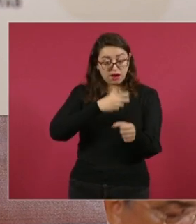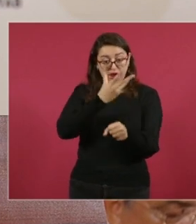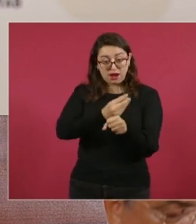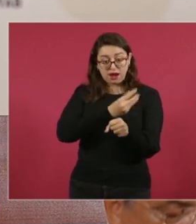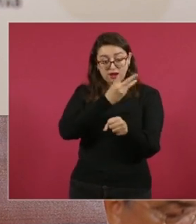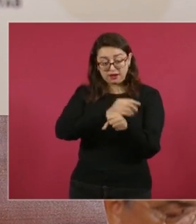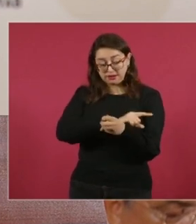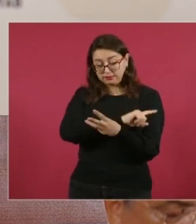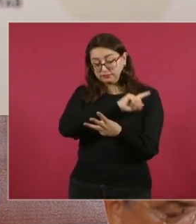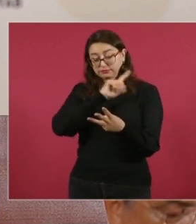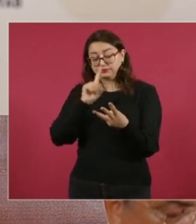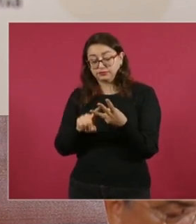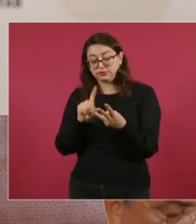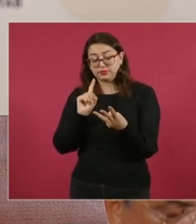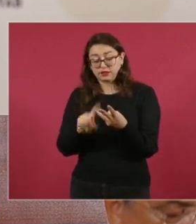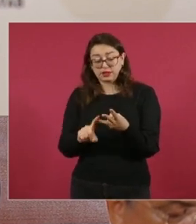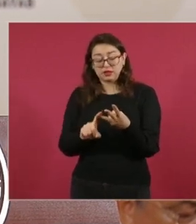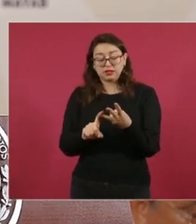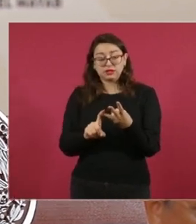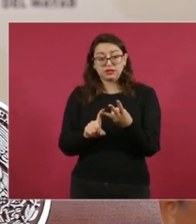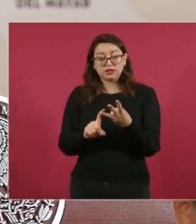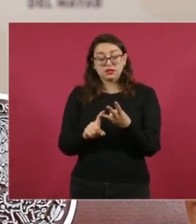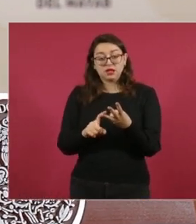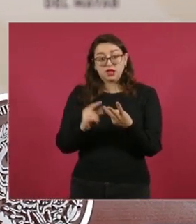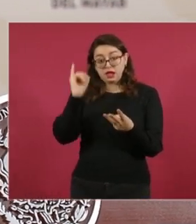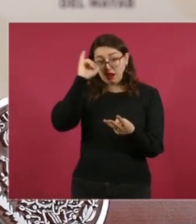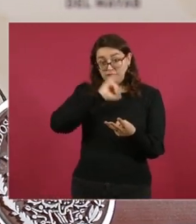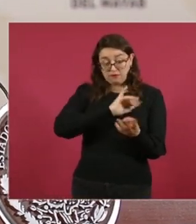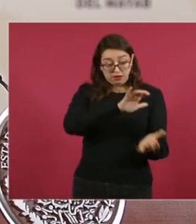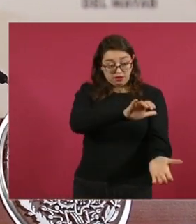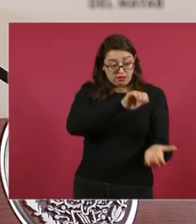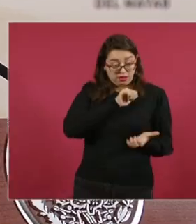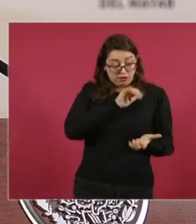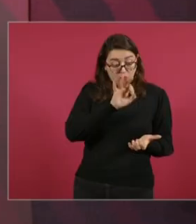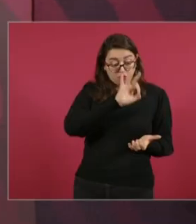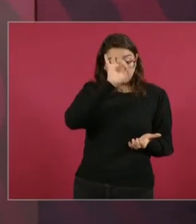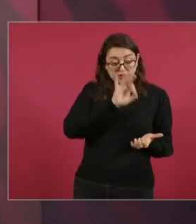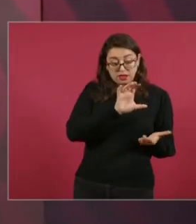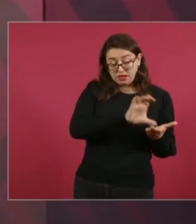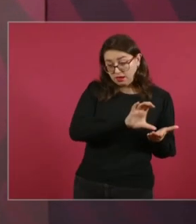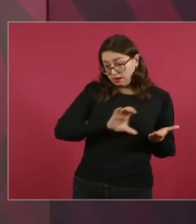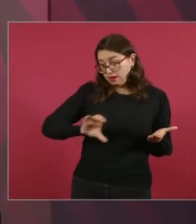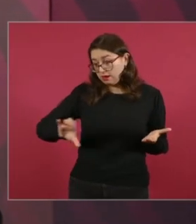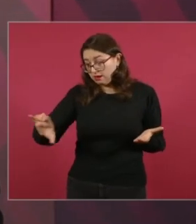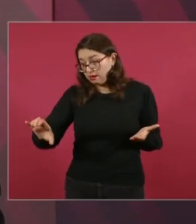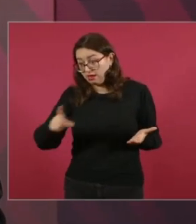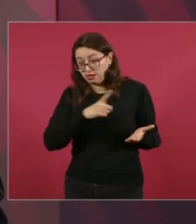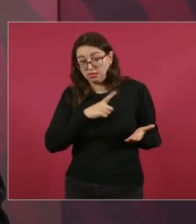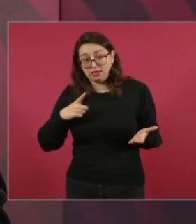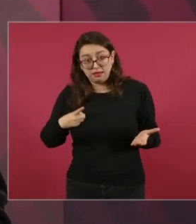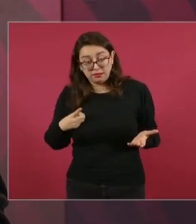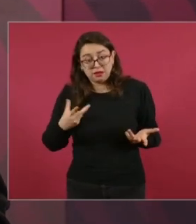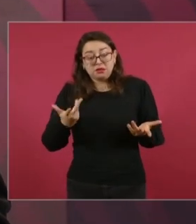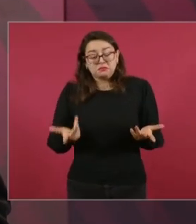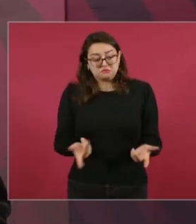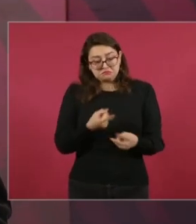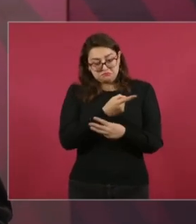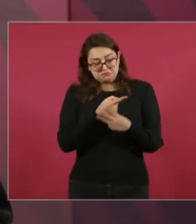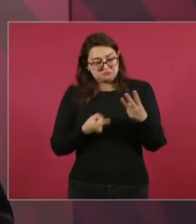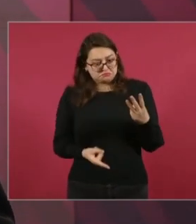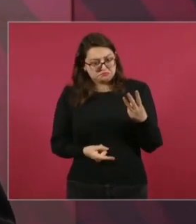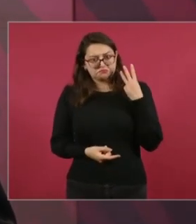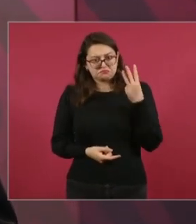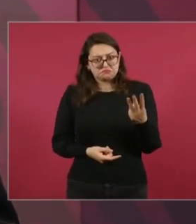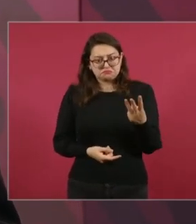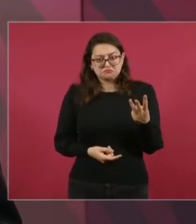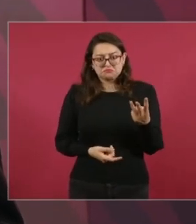le adelanto a los trabajadores que viene un buen